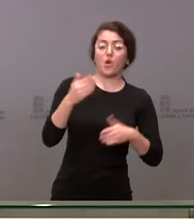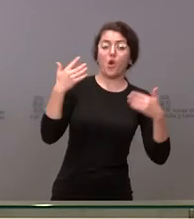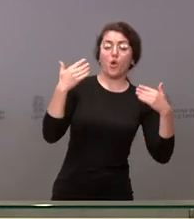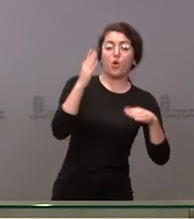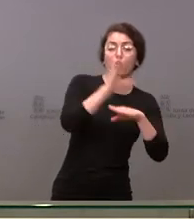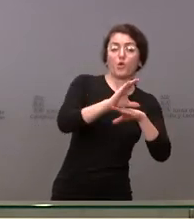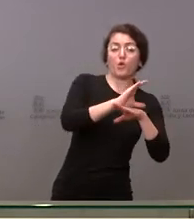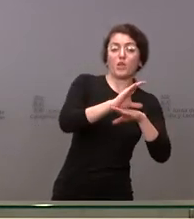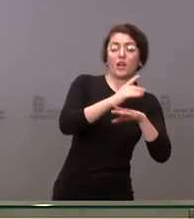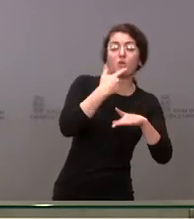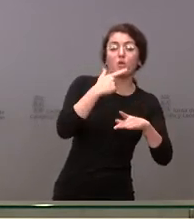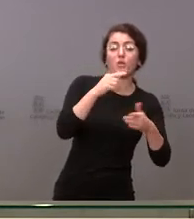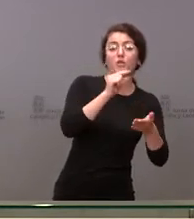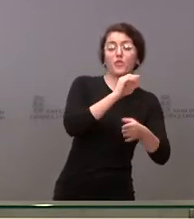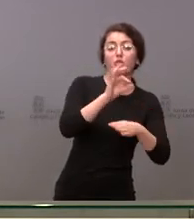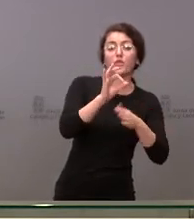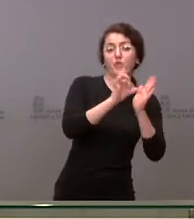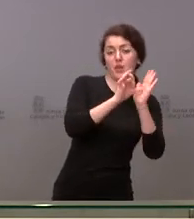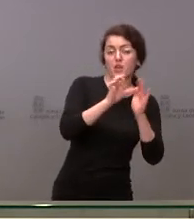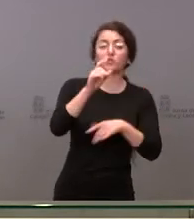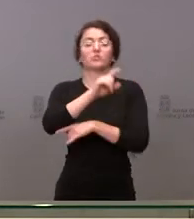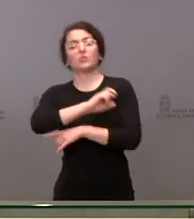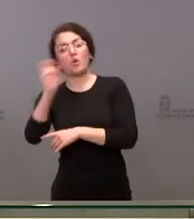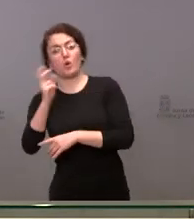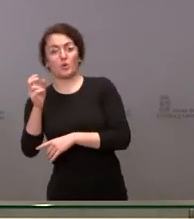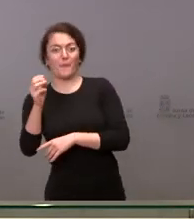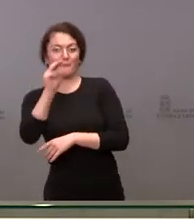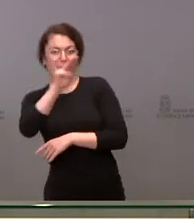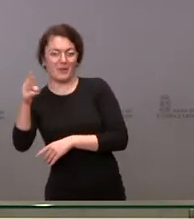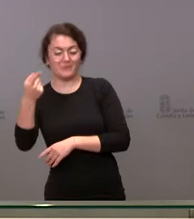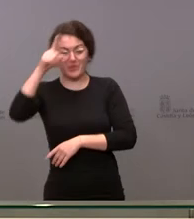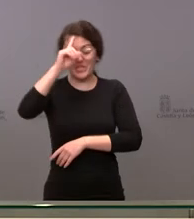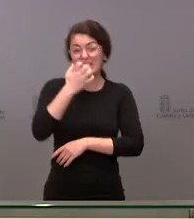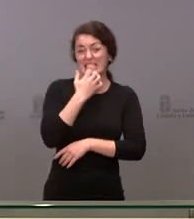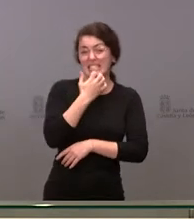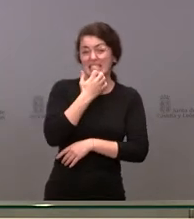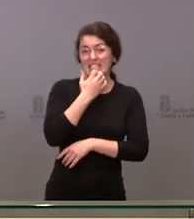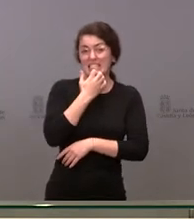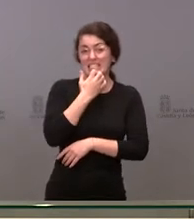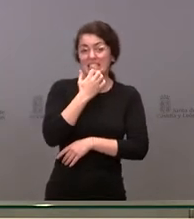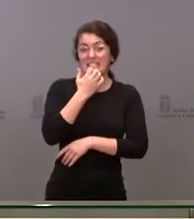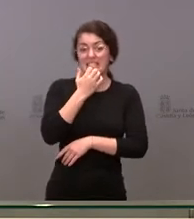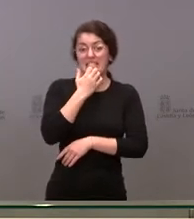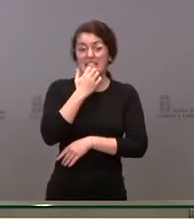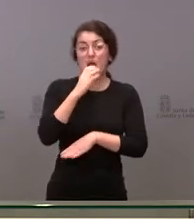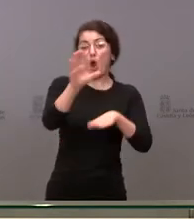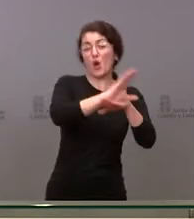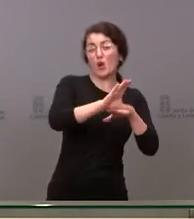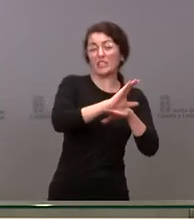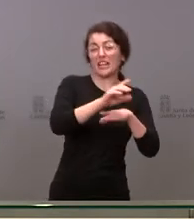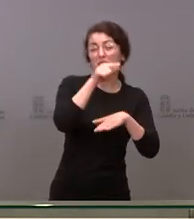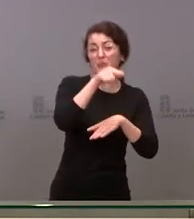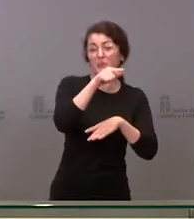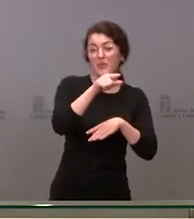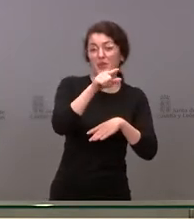Popular. No sé si en la parte que les corresponde a los consejeros de Ciudadanos ya se